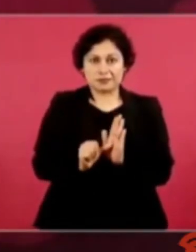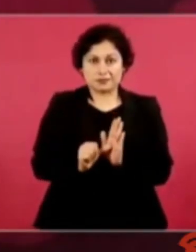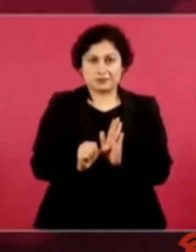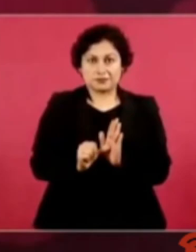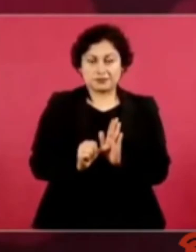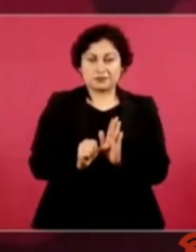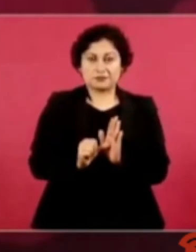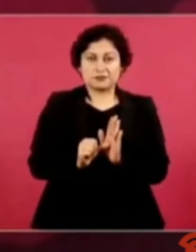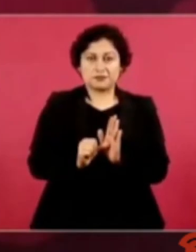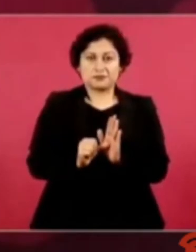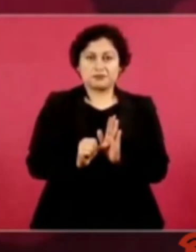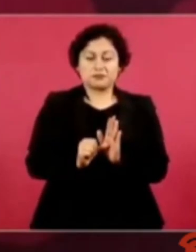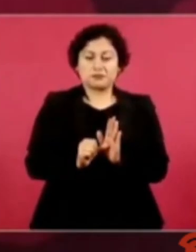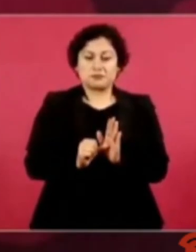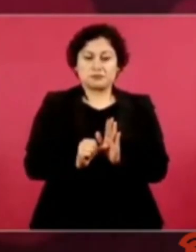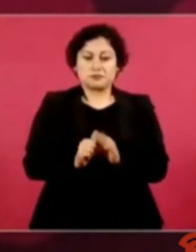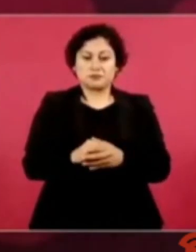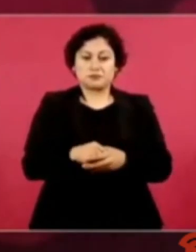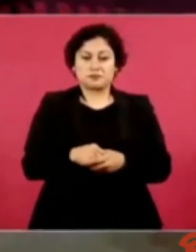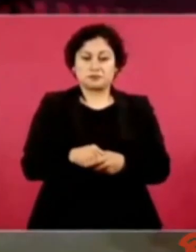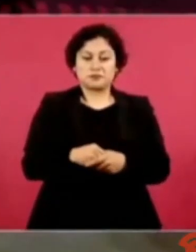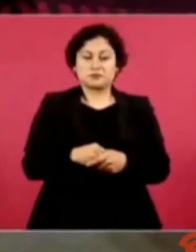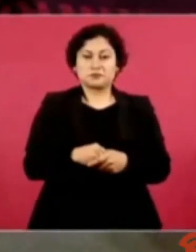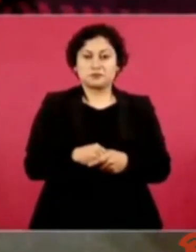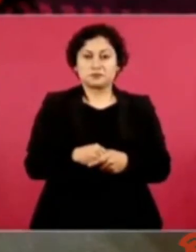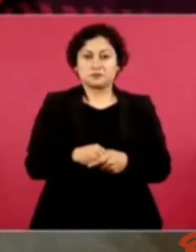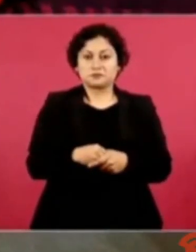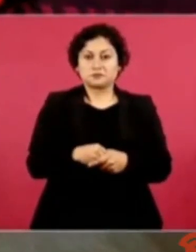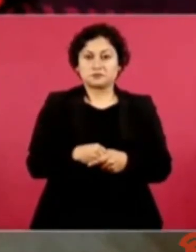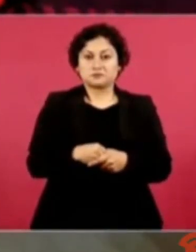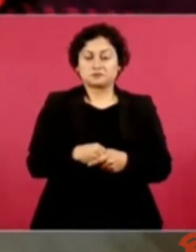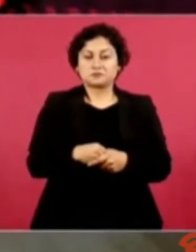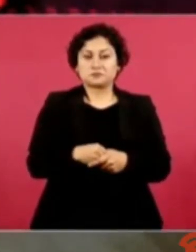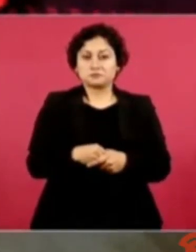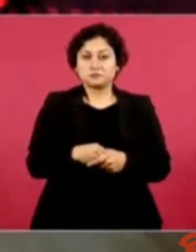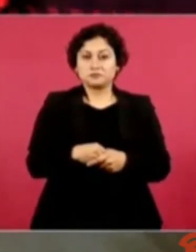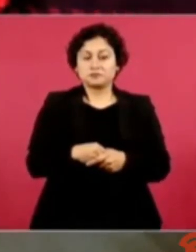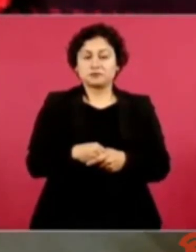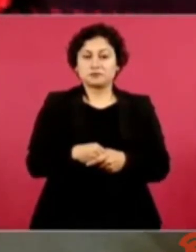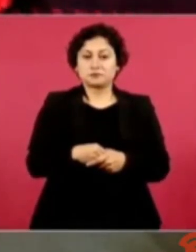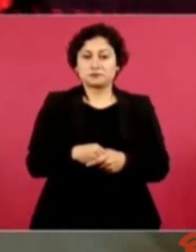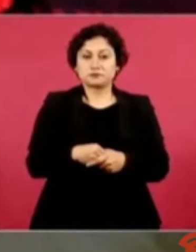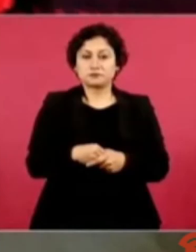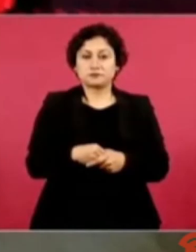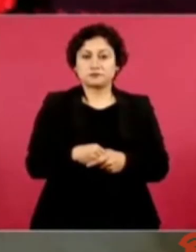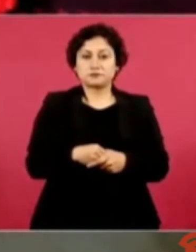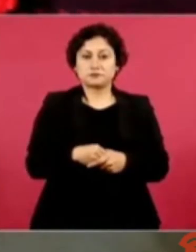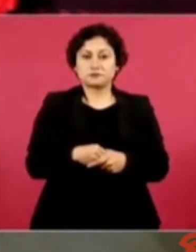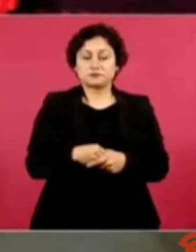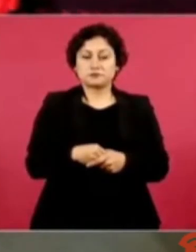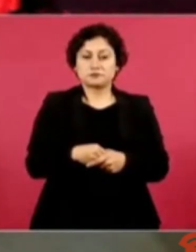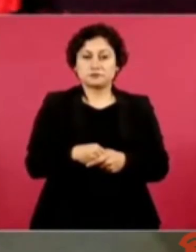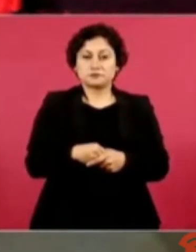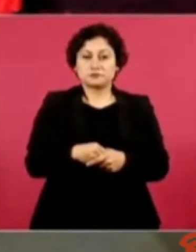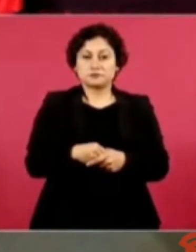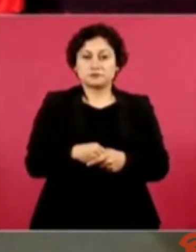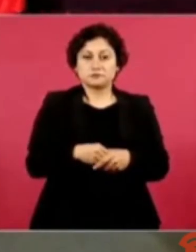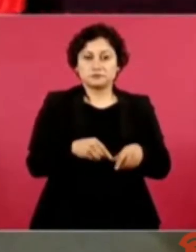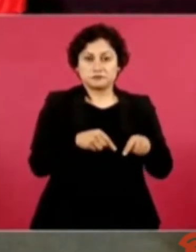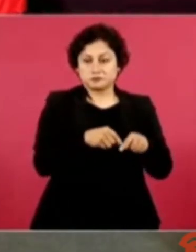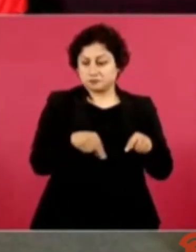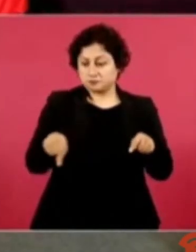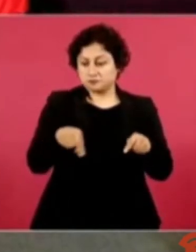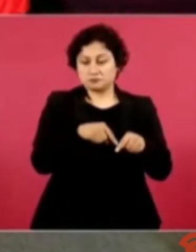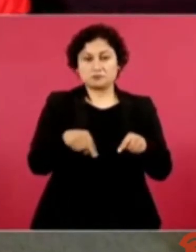que van a estar con altas temperaturas